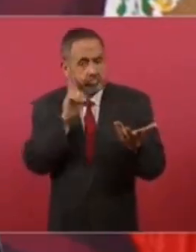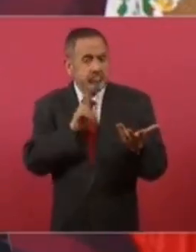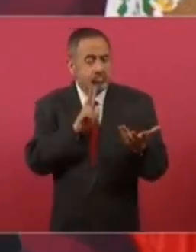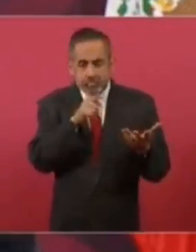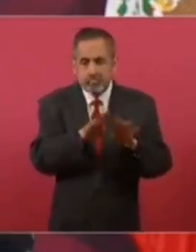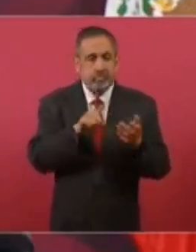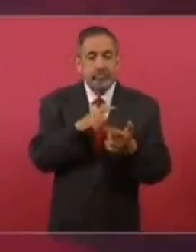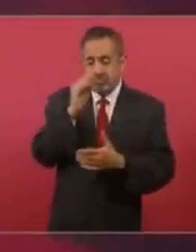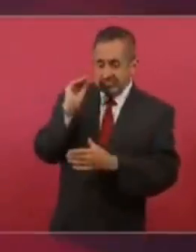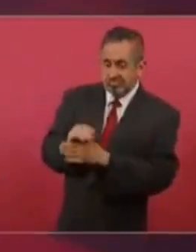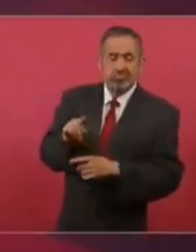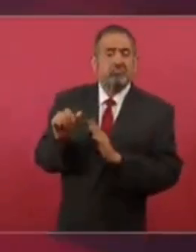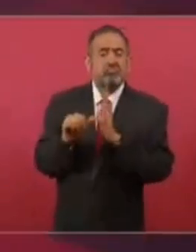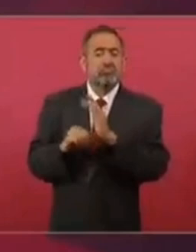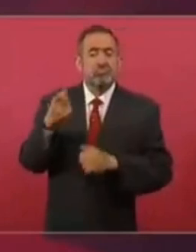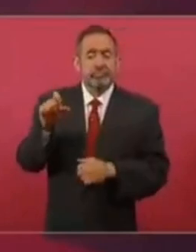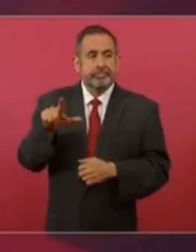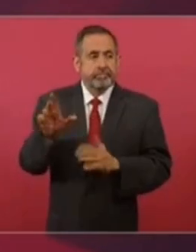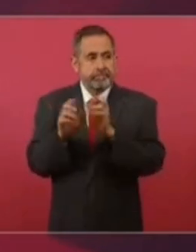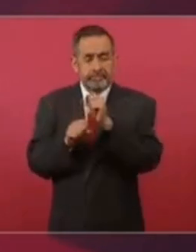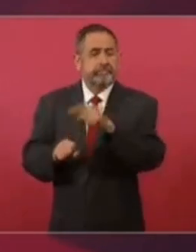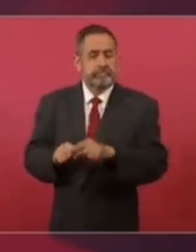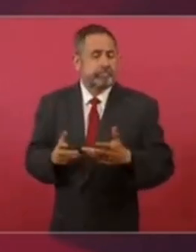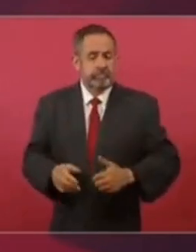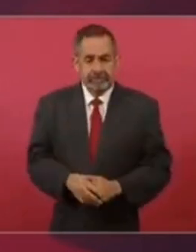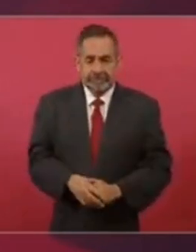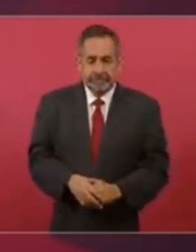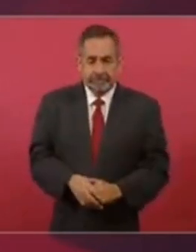violar el artículo 127 de la Constitución.